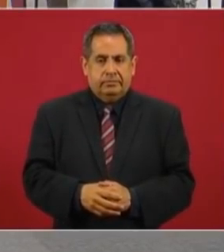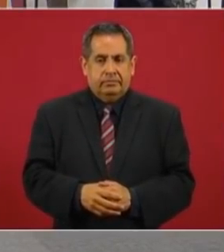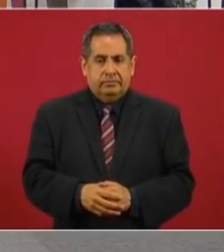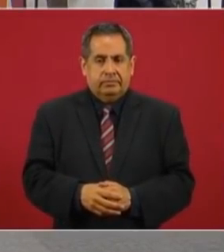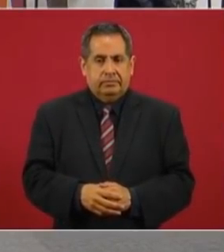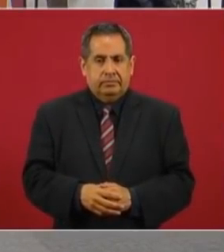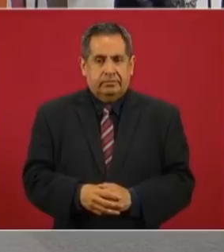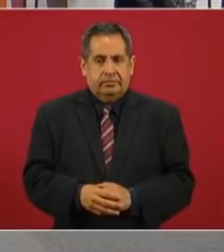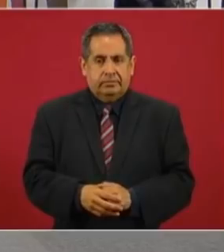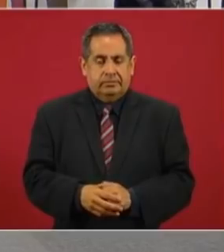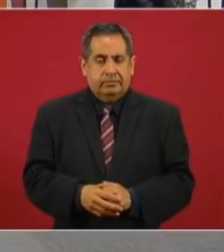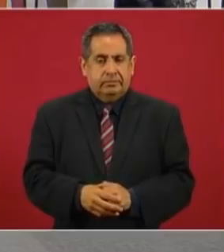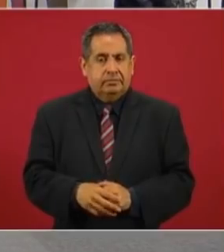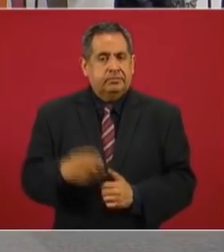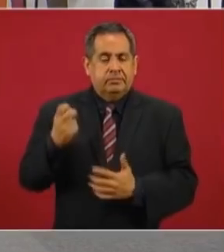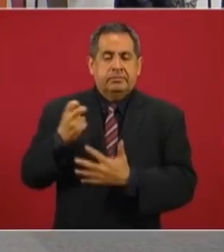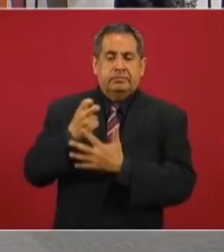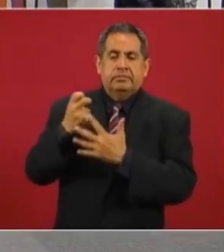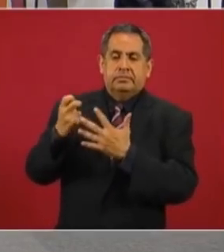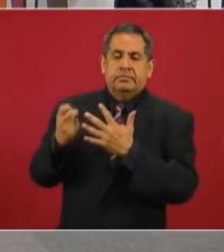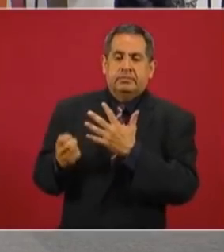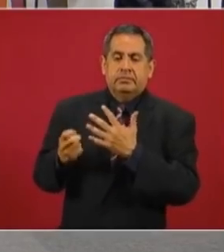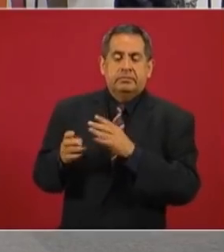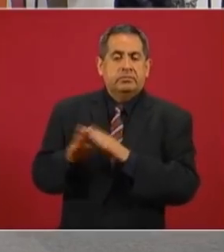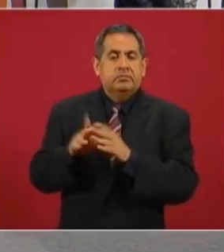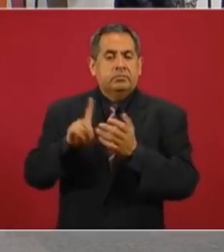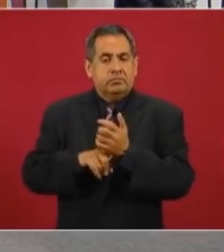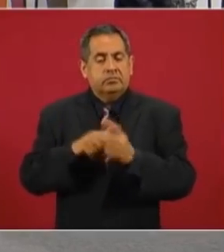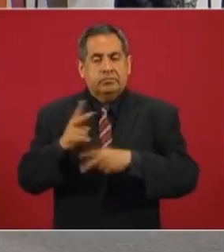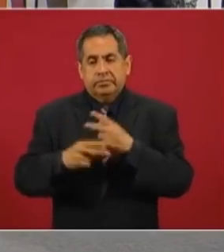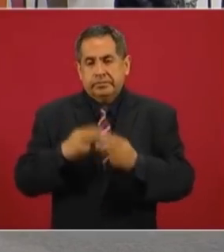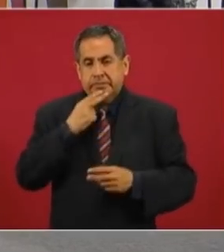Entonces, todo esto va a servir.